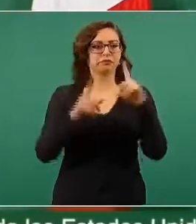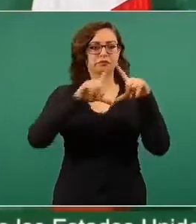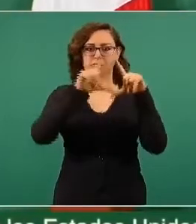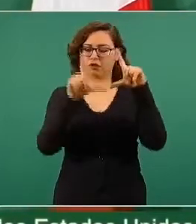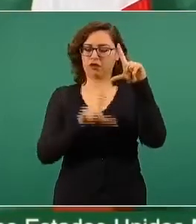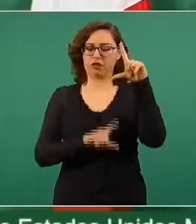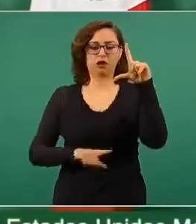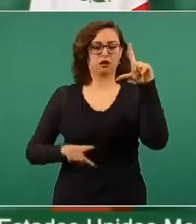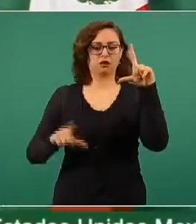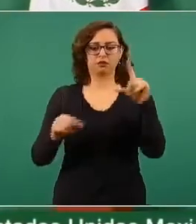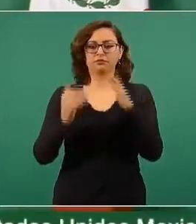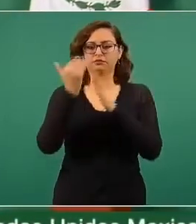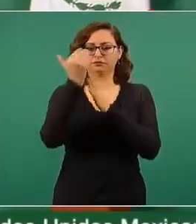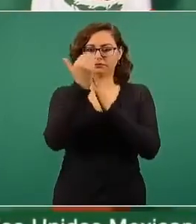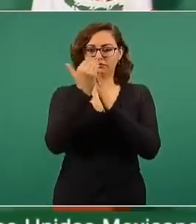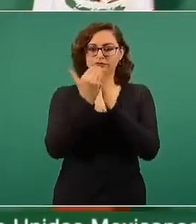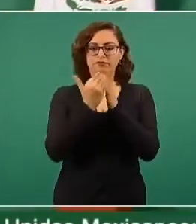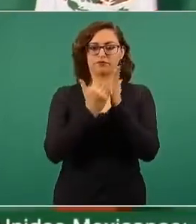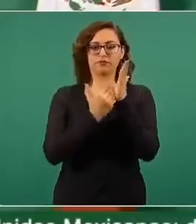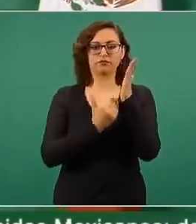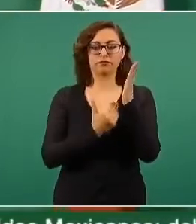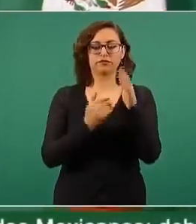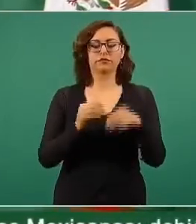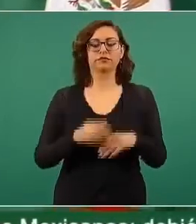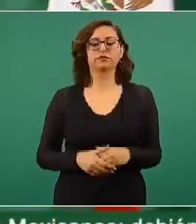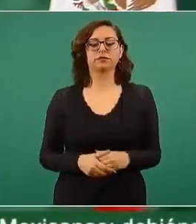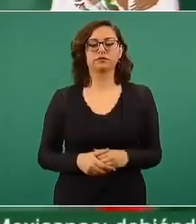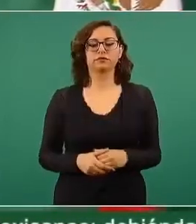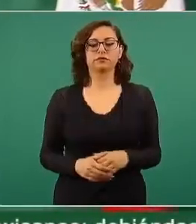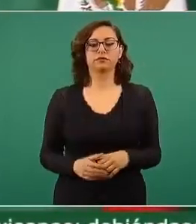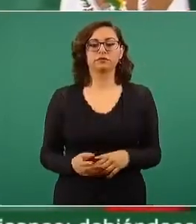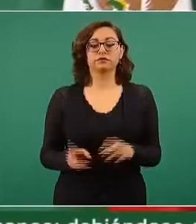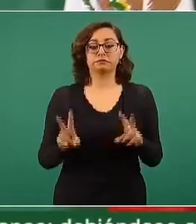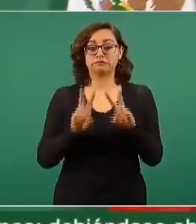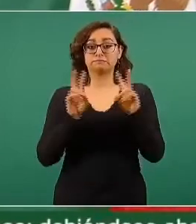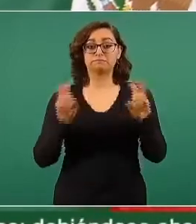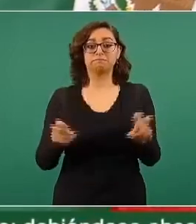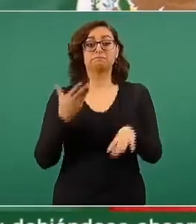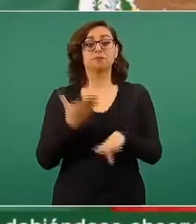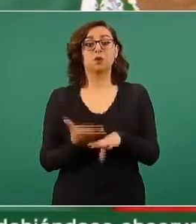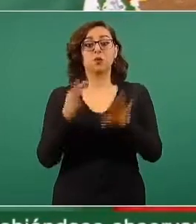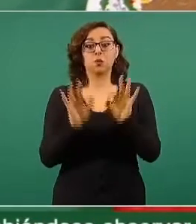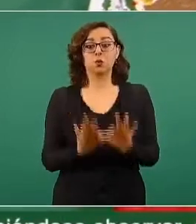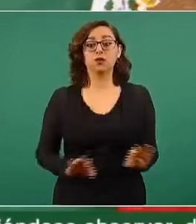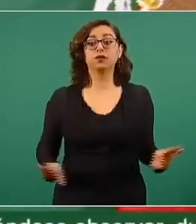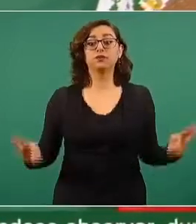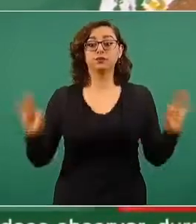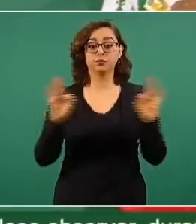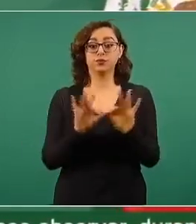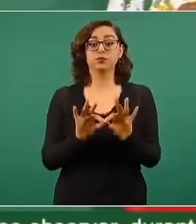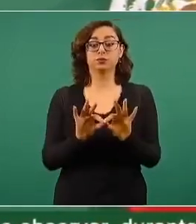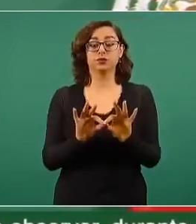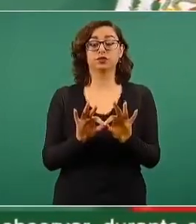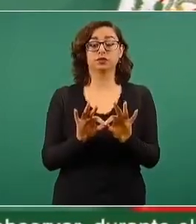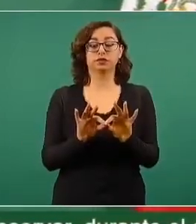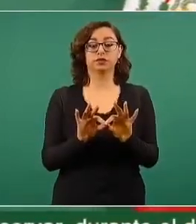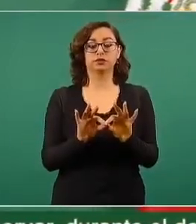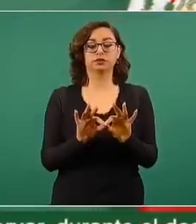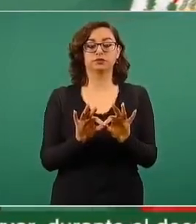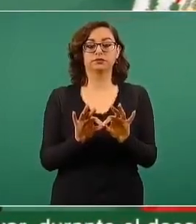están a la baja. Es muy importante lo que informó